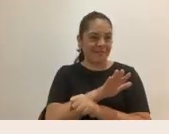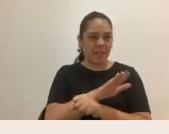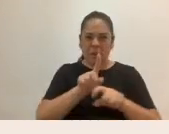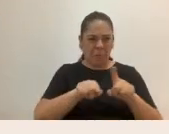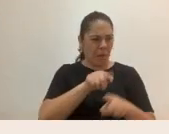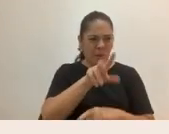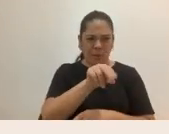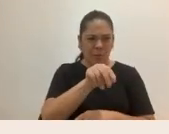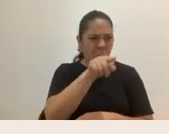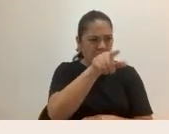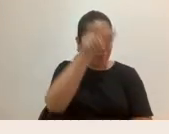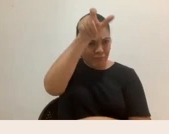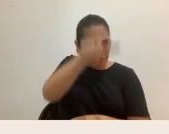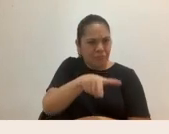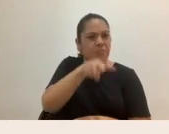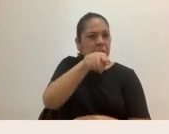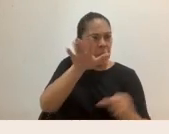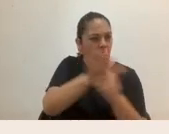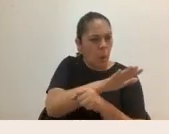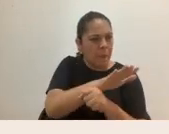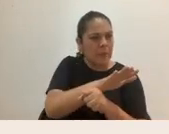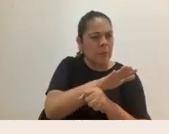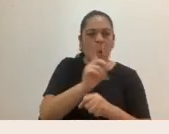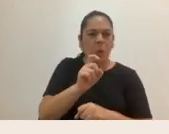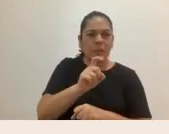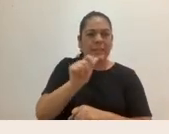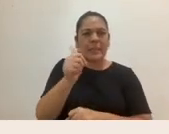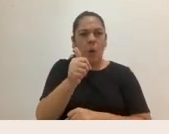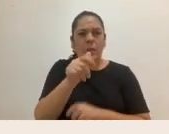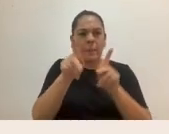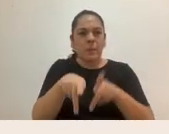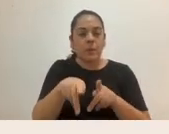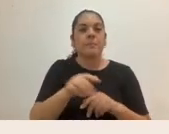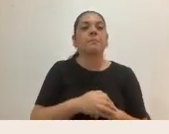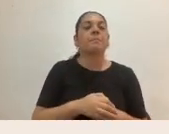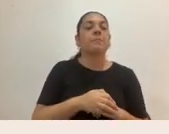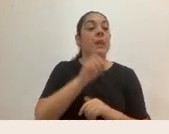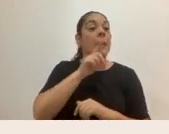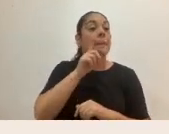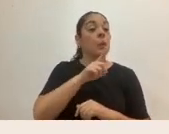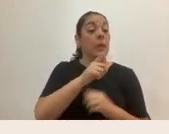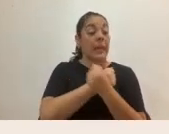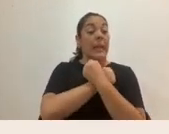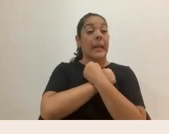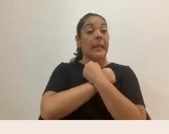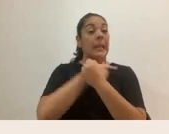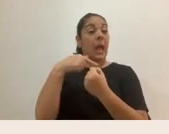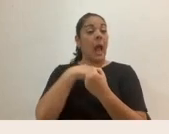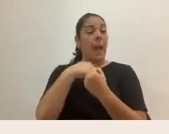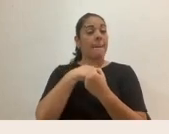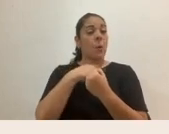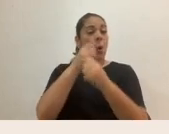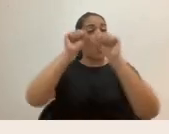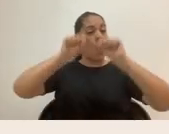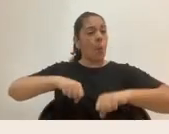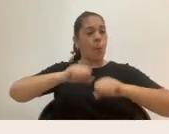El mito de que el amor lo puede todo. Y este va muy relacionado con esta idea de que el amor lo perdona todo.